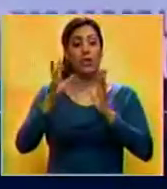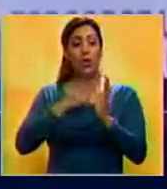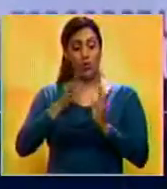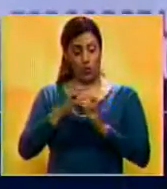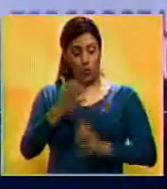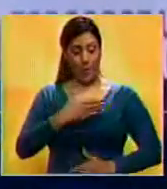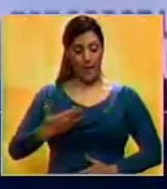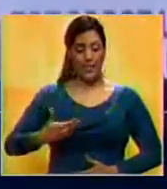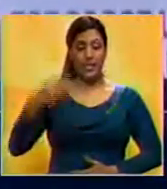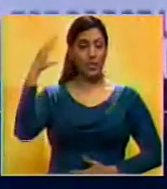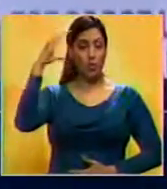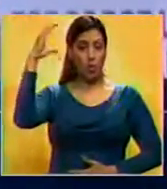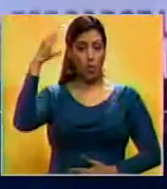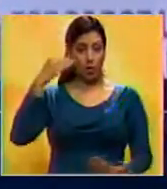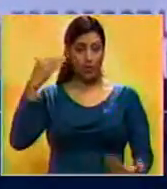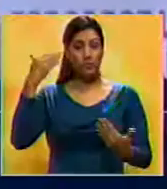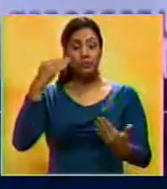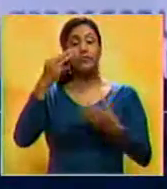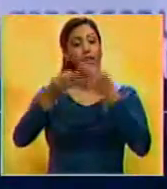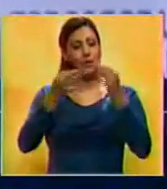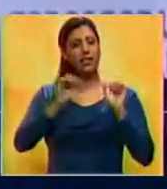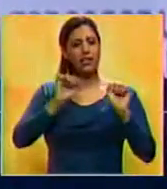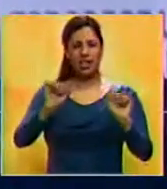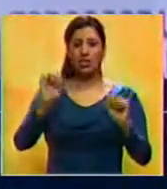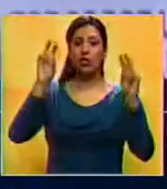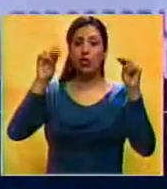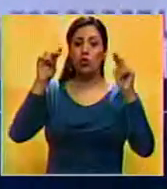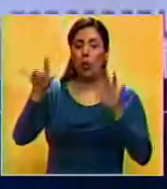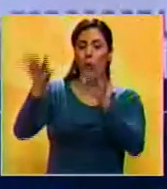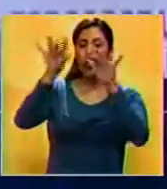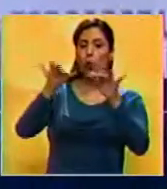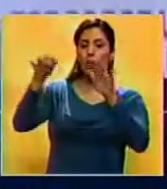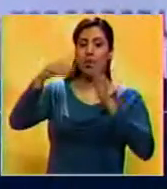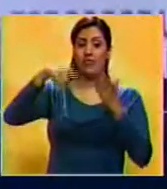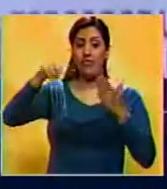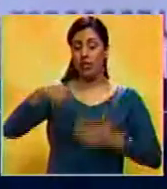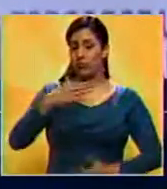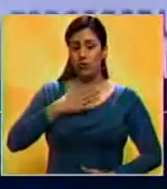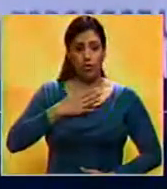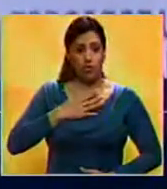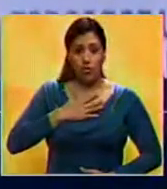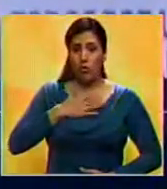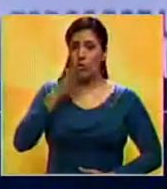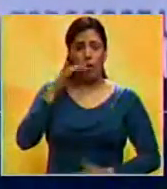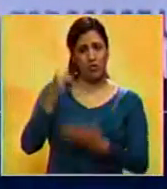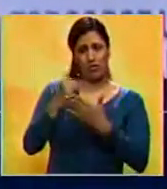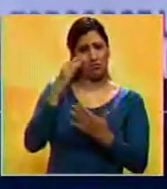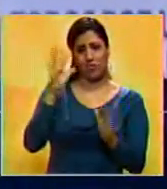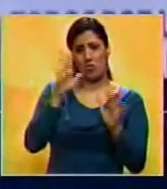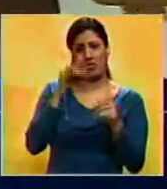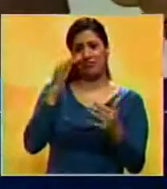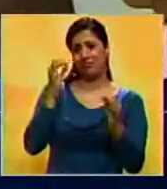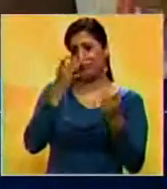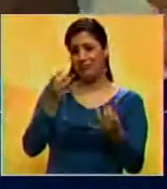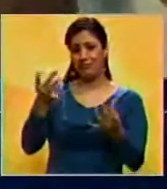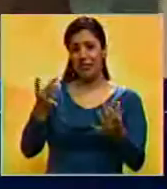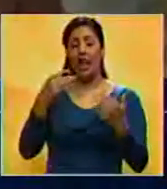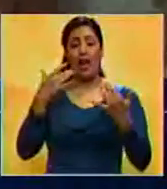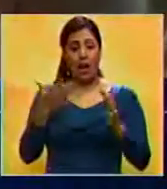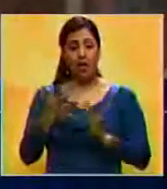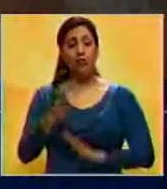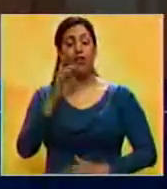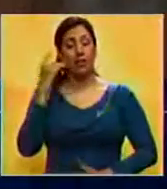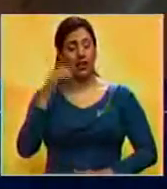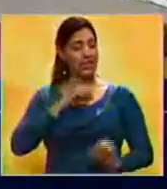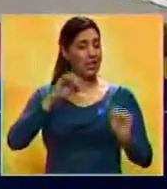presidencia de Colombia, Camilo Enciso, rechazó los supuestos sobornos al afirmar que no hay pruebas de ello. En un comunicado, Roberto